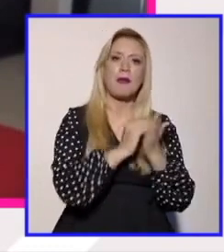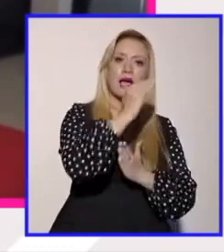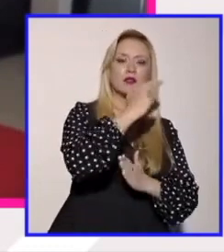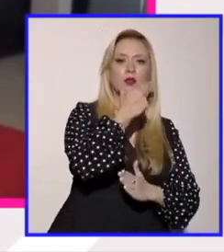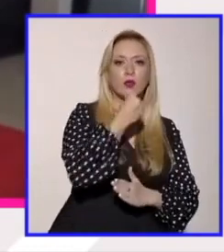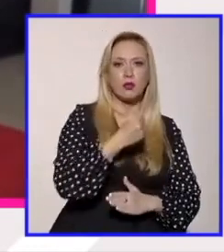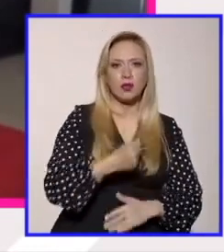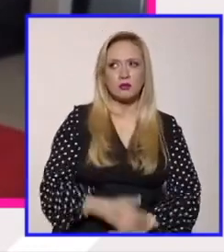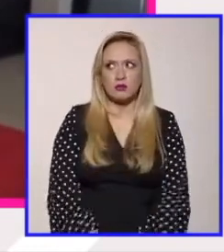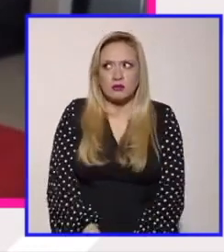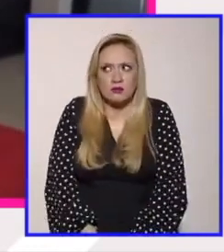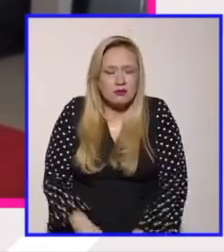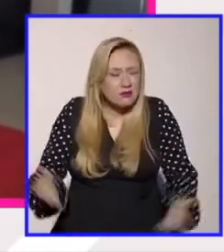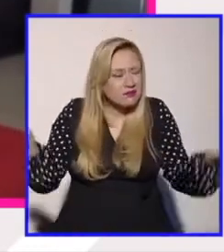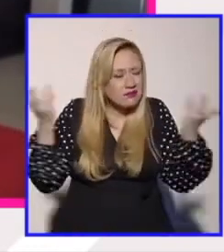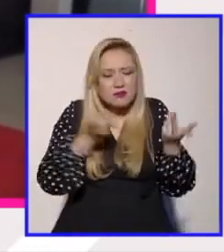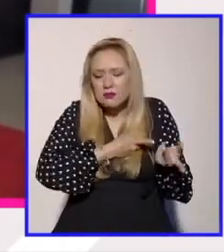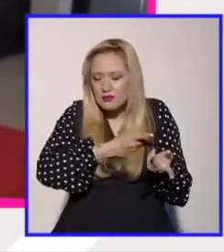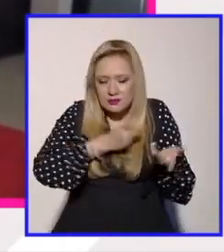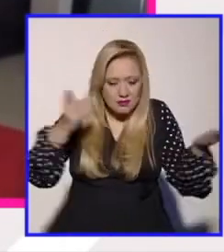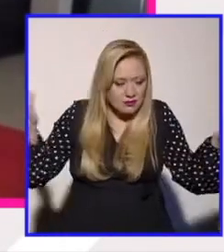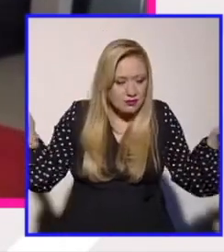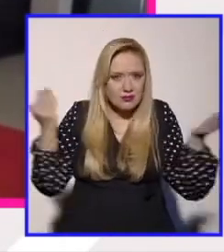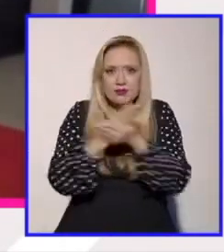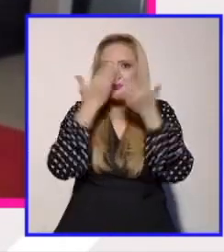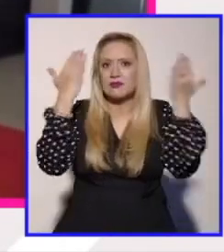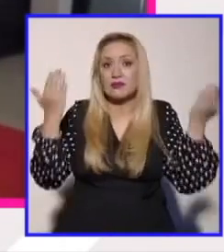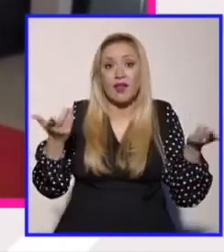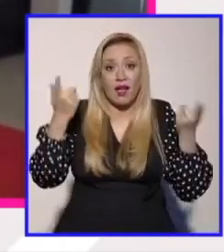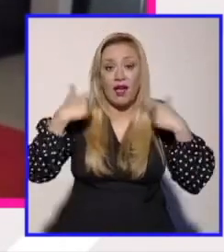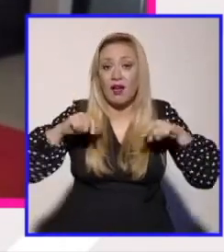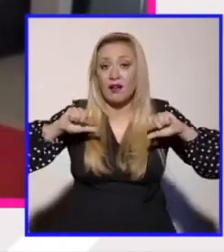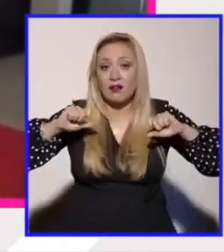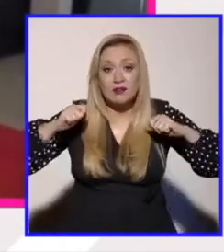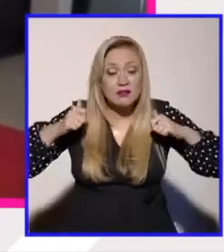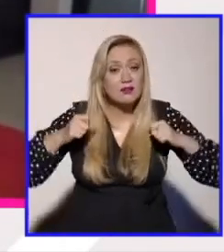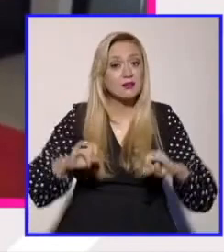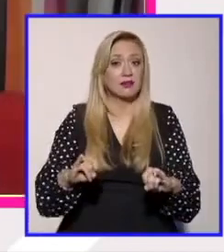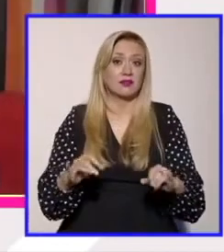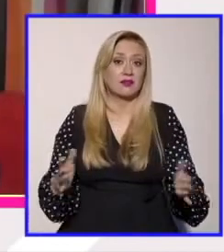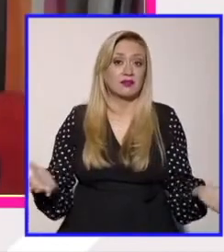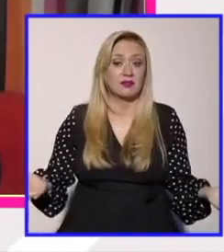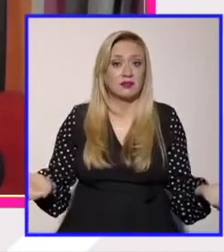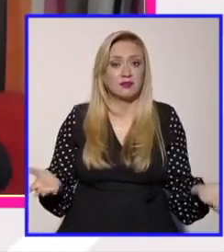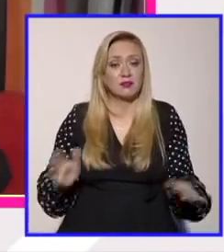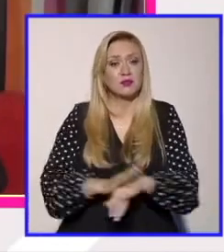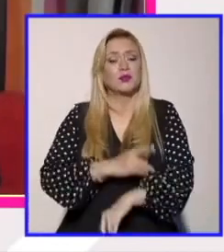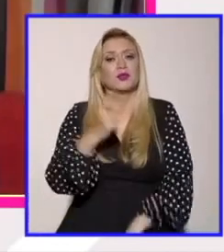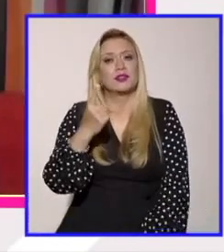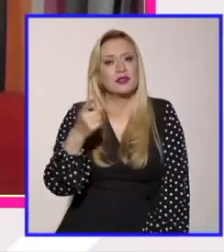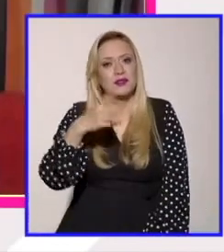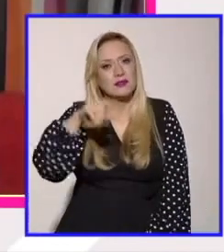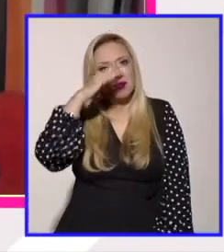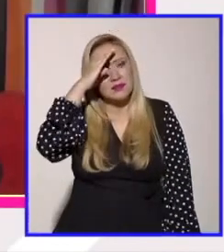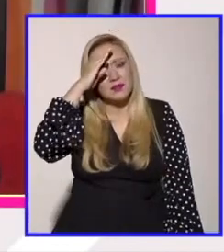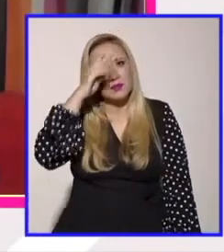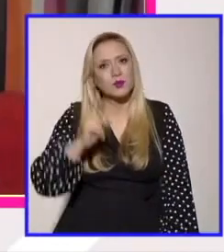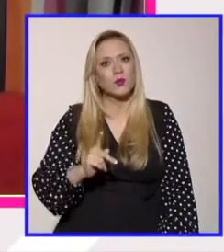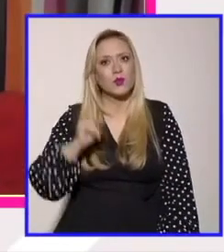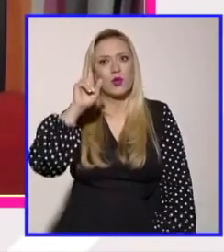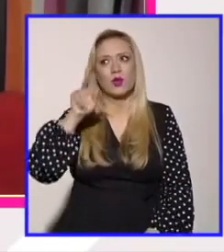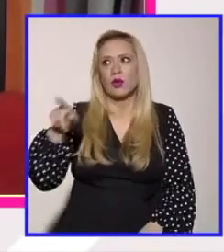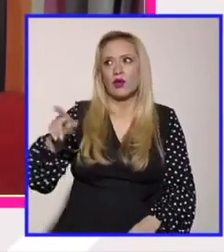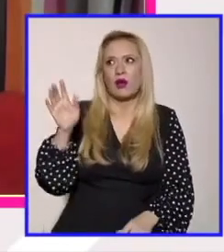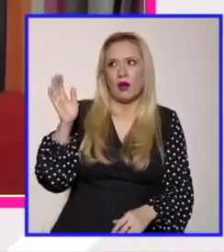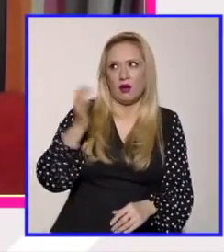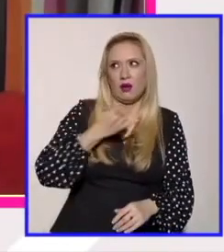reforzar ese estereotipo de que las mujeres para siempre y por siempre, que es un estereotipo, una falsedad, pero toca reforzar ese estereotipo de que las mujeres para siempre y por